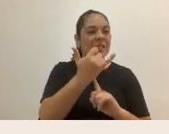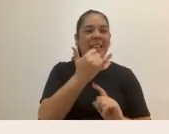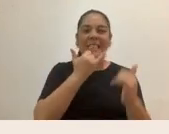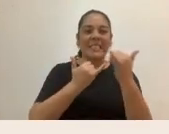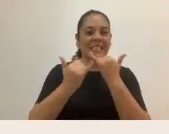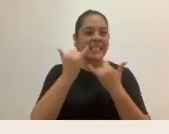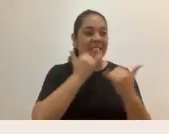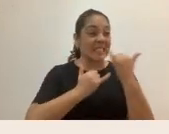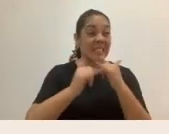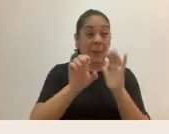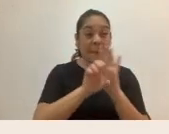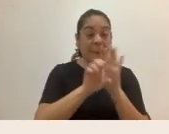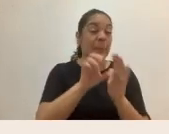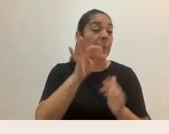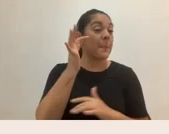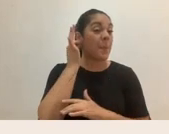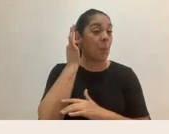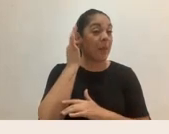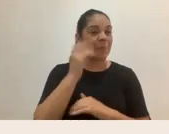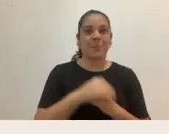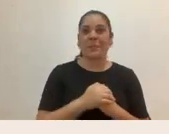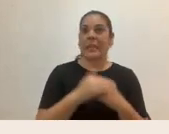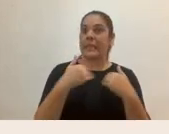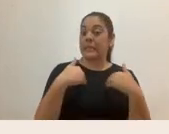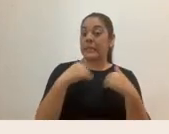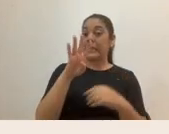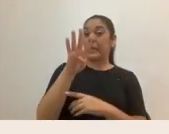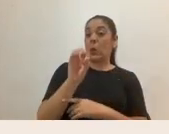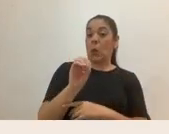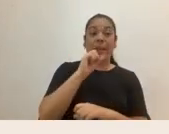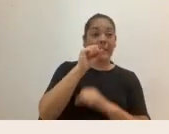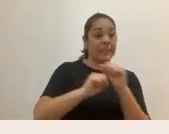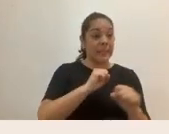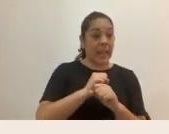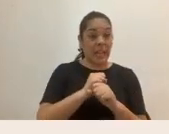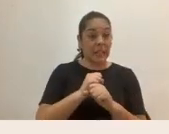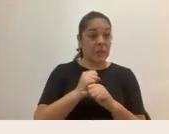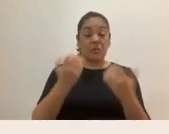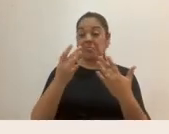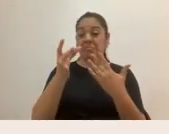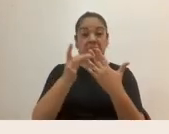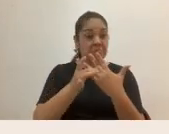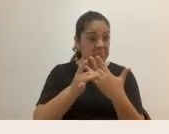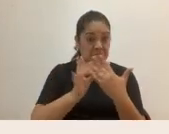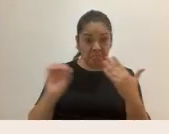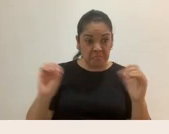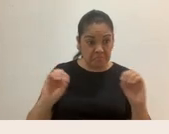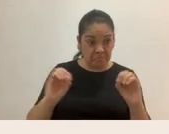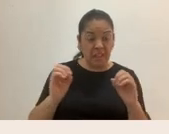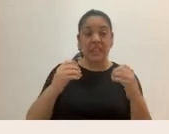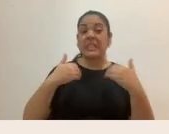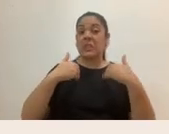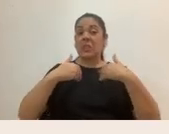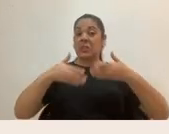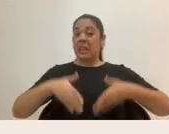como por ejemplo la mujer que tiene 40 años y no se ha casado y no tiene hijos. Inmediatamente estoy segura que les viene a la